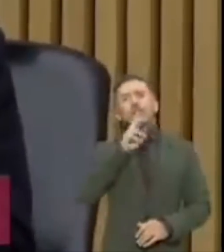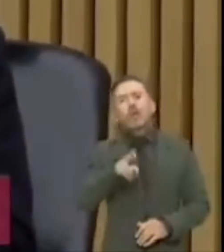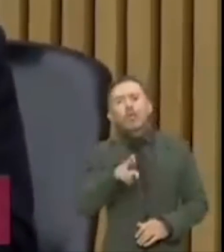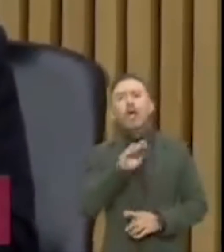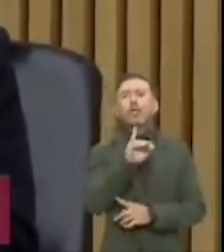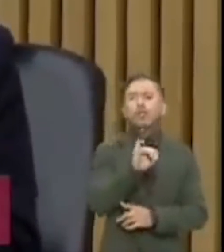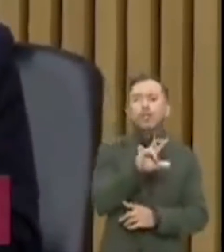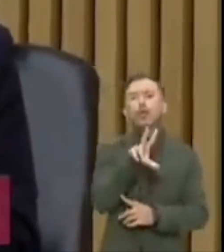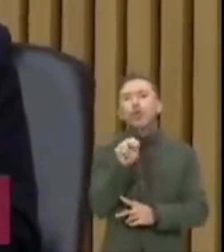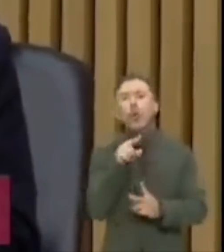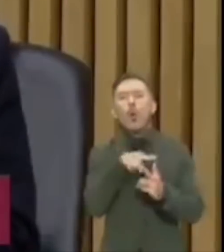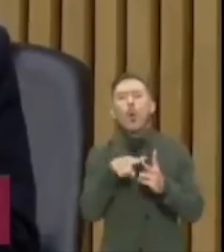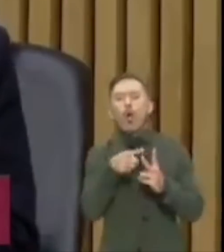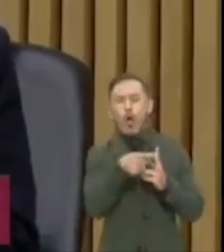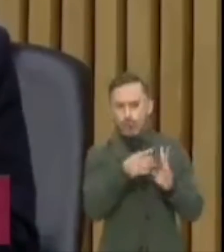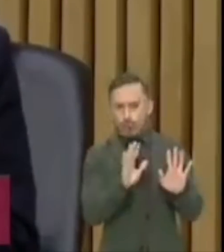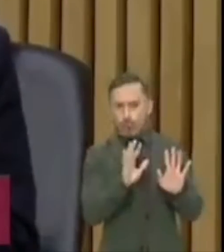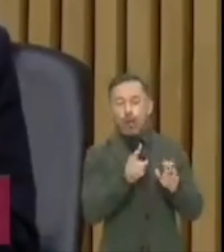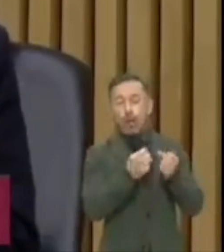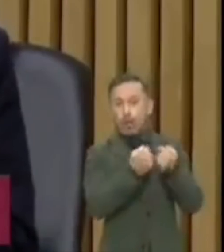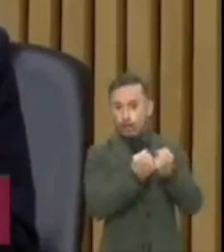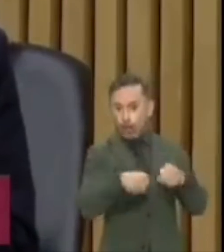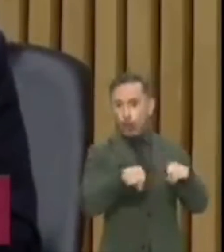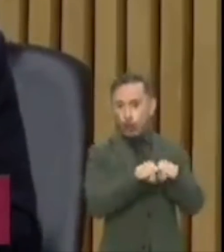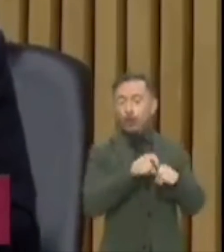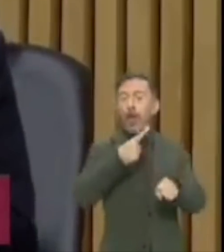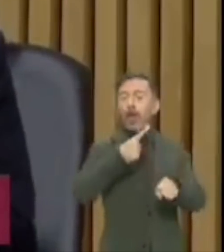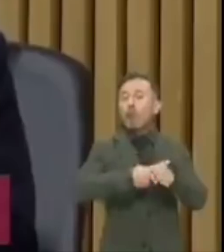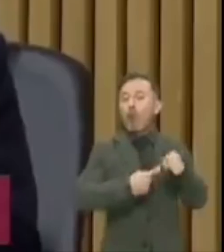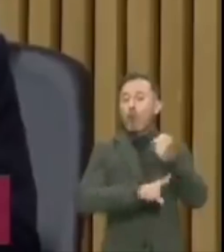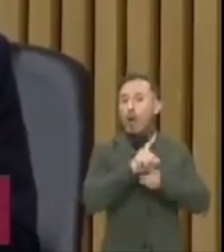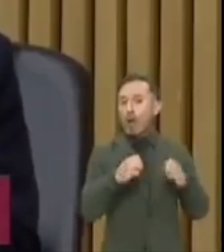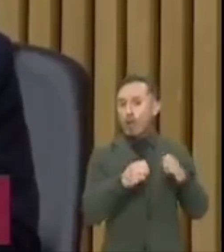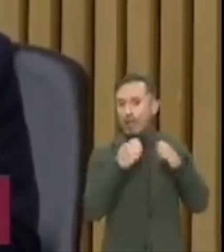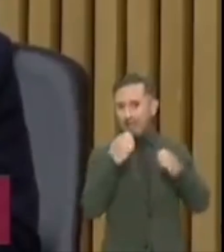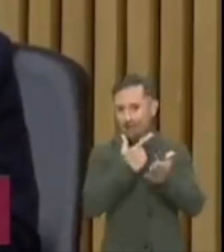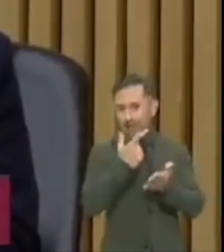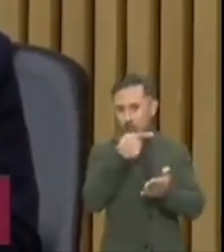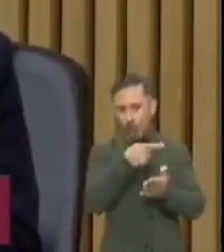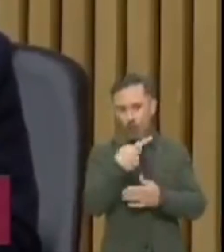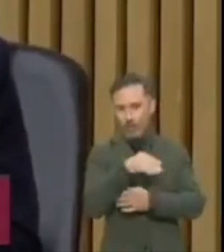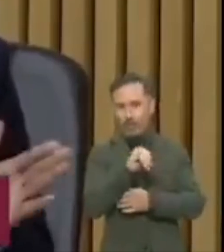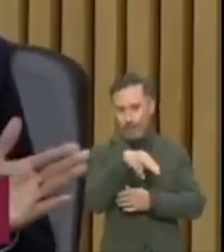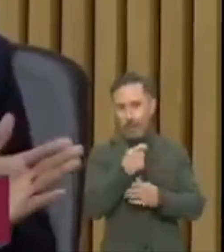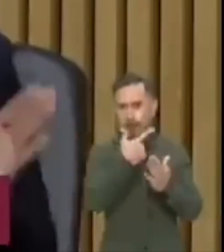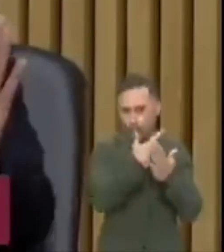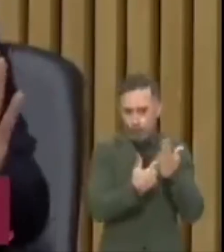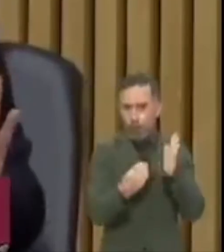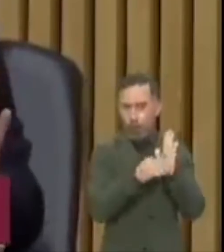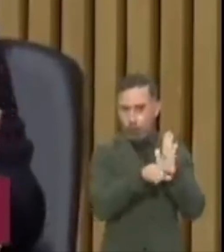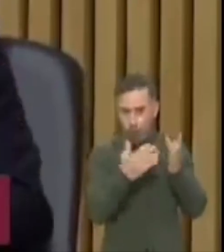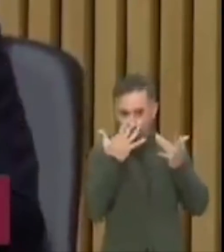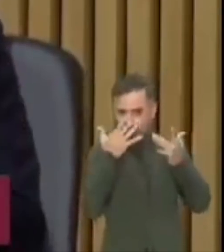¿Qué Consejo Nacional Electoral?